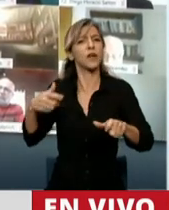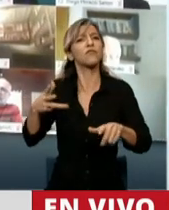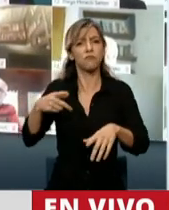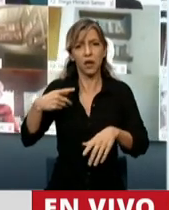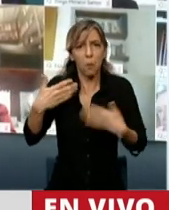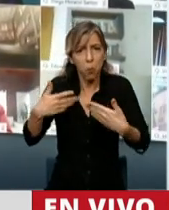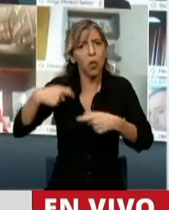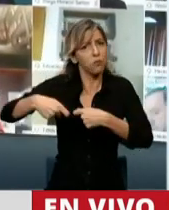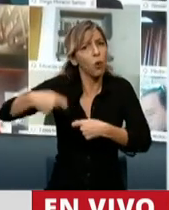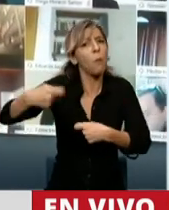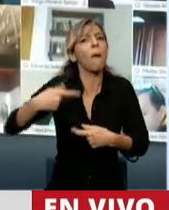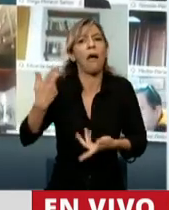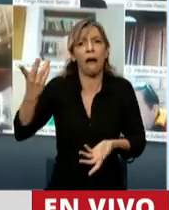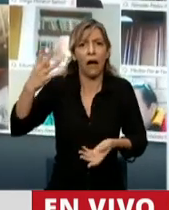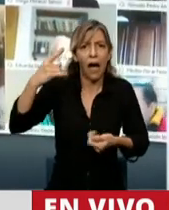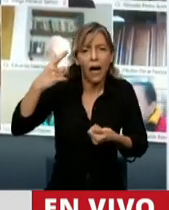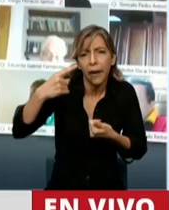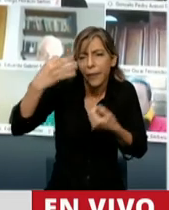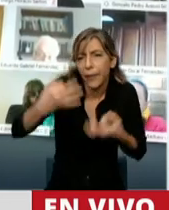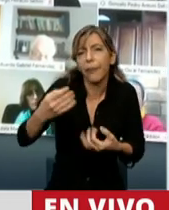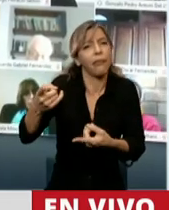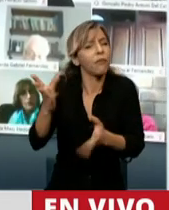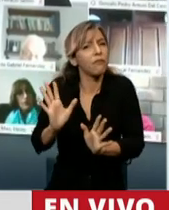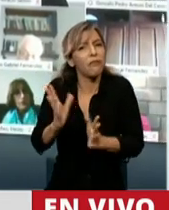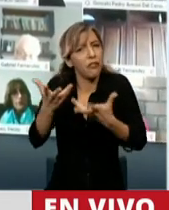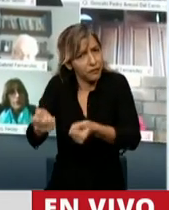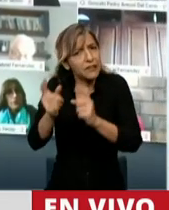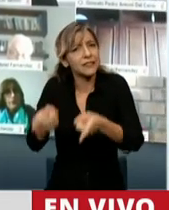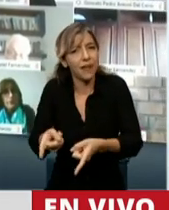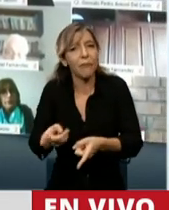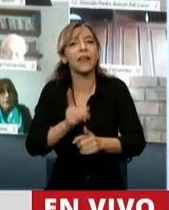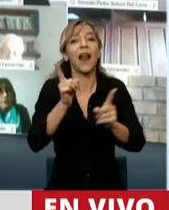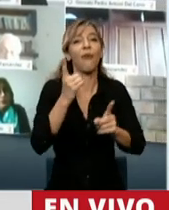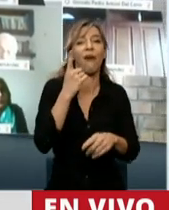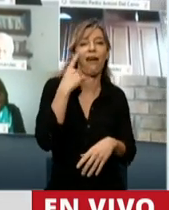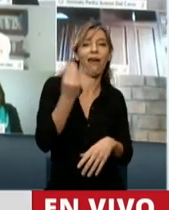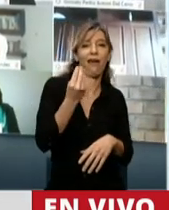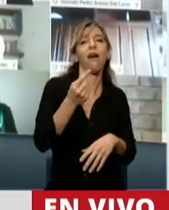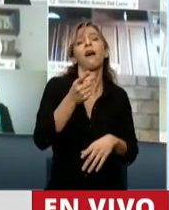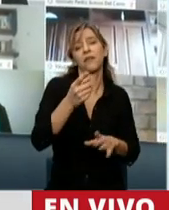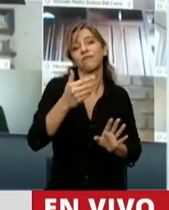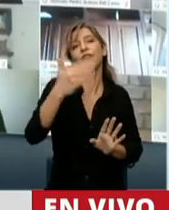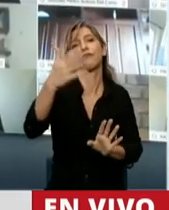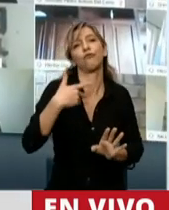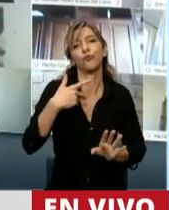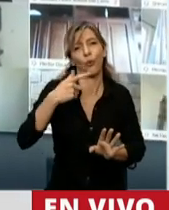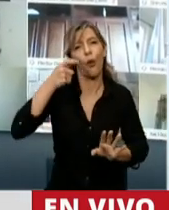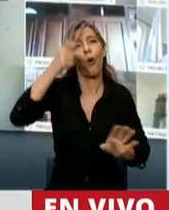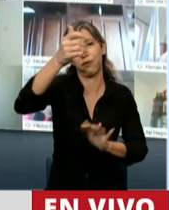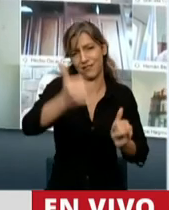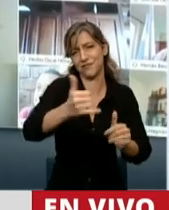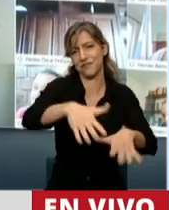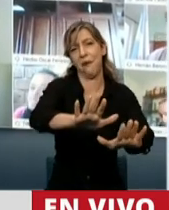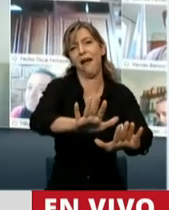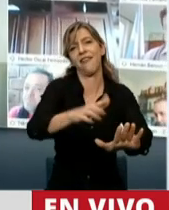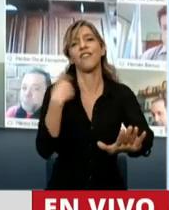sobre todo, señor presidente, decirle a los vivos, a los vivos, los vivos tendrán que dar cuenta, rendir cuenta en la justicia. Nosotros aquí estamos